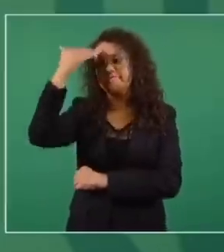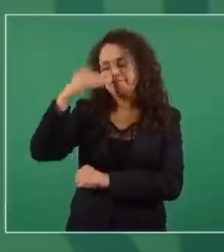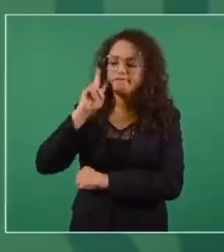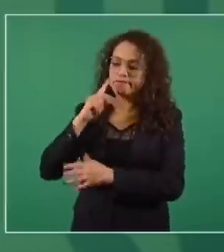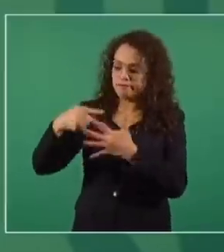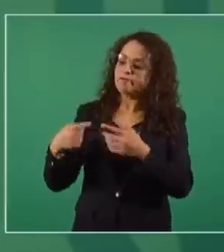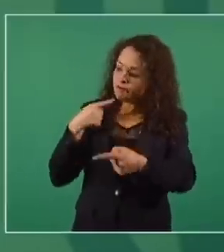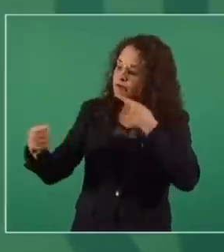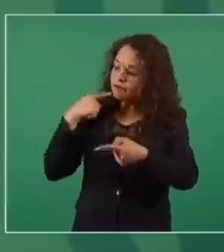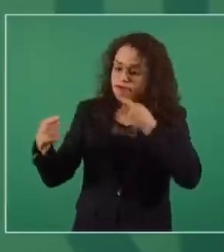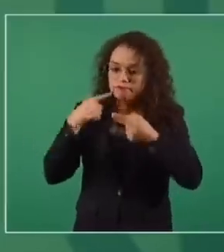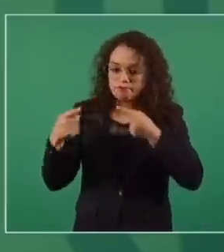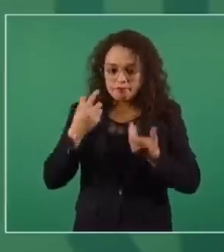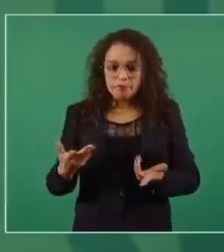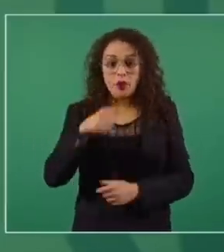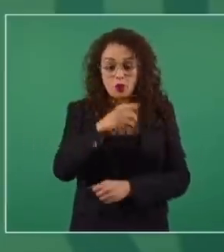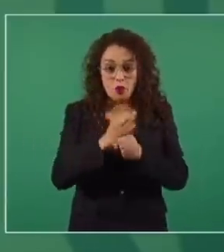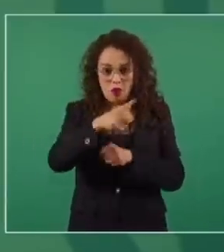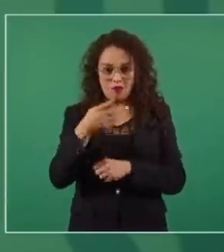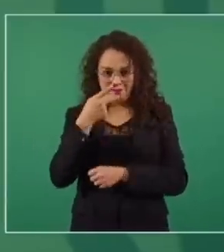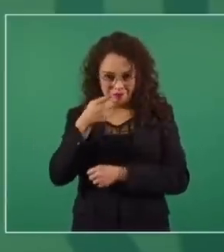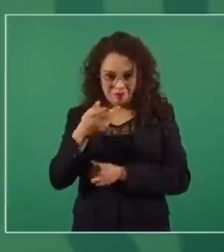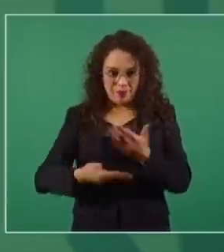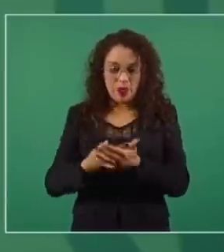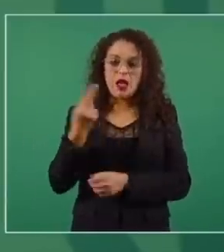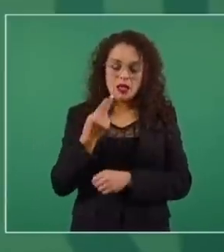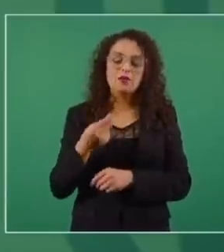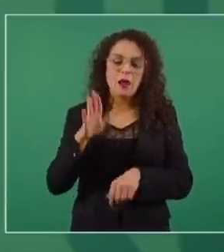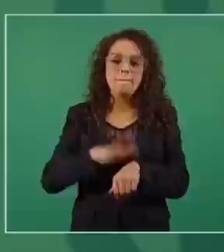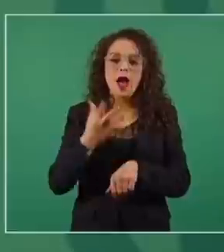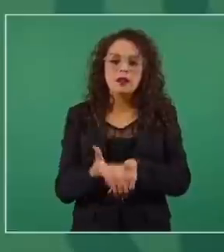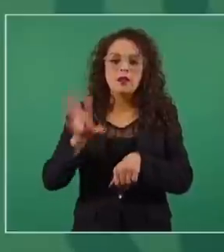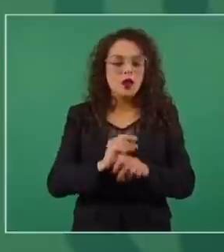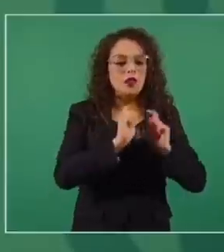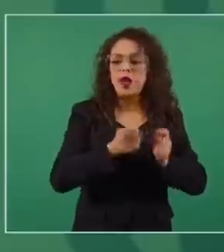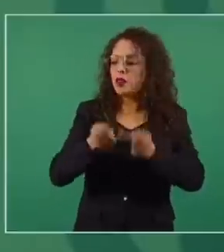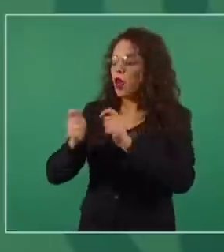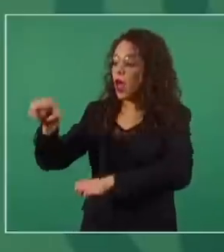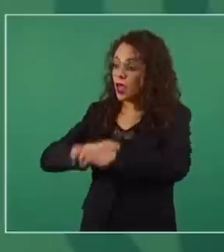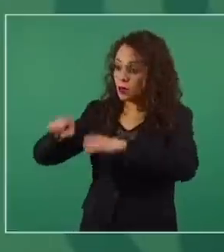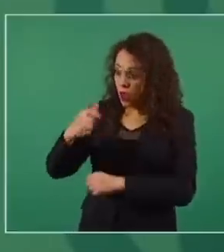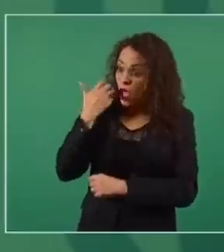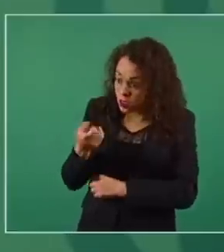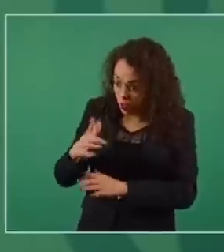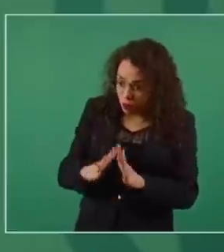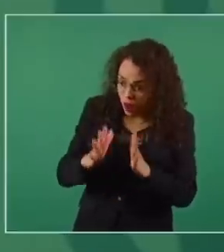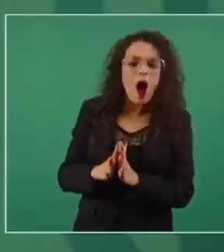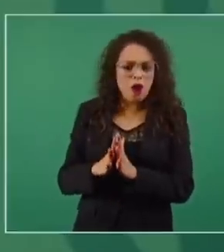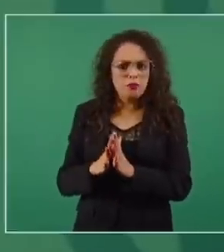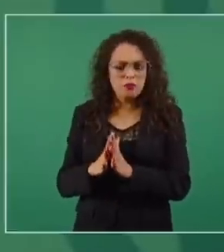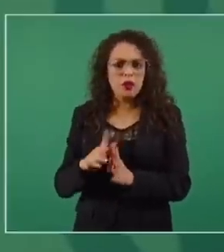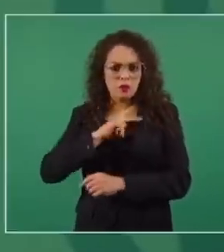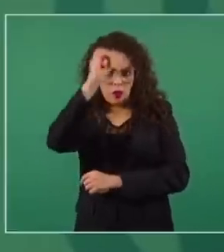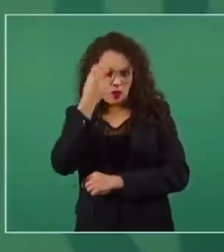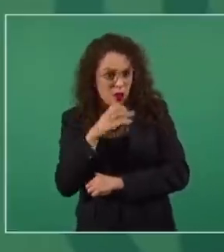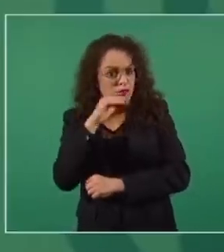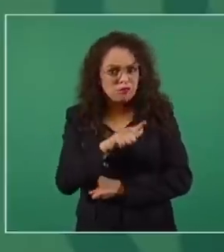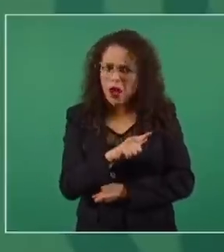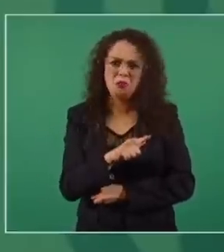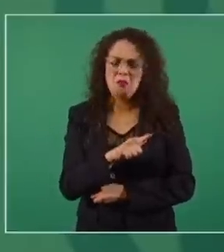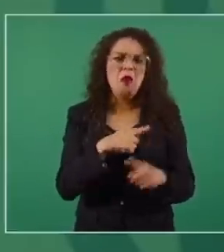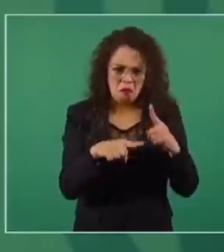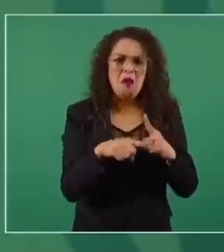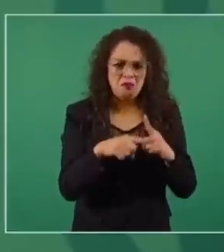que se entreen más permisos de distribución a empresas que quieran participar. Yo no lo veo mal, lo que queremos